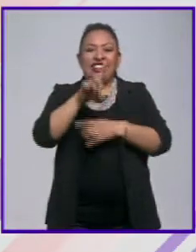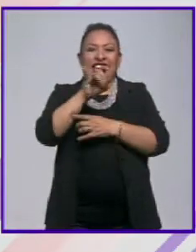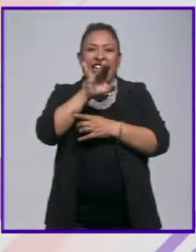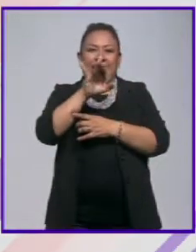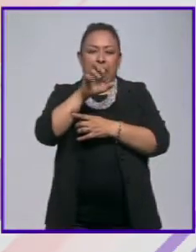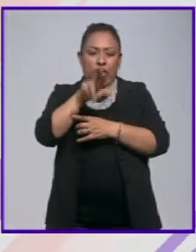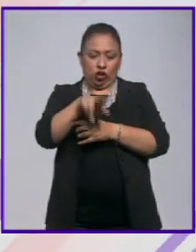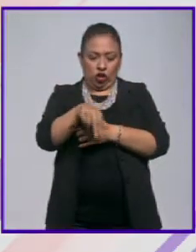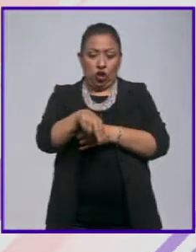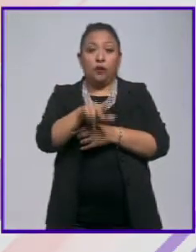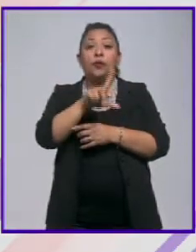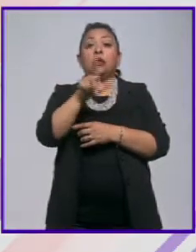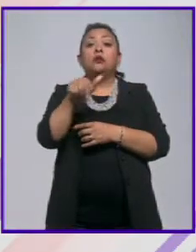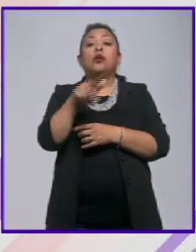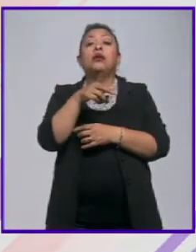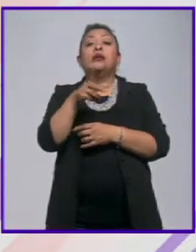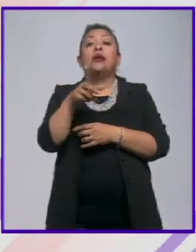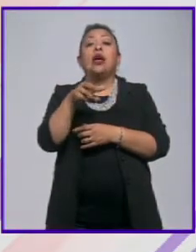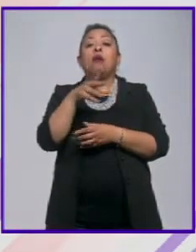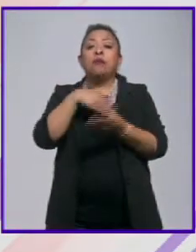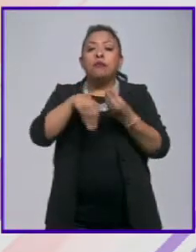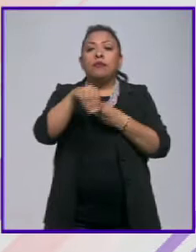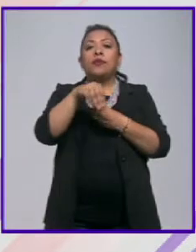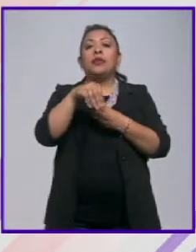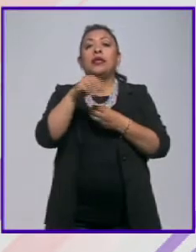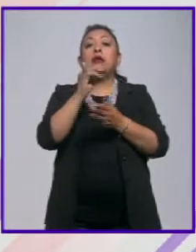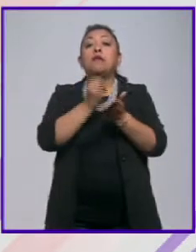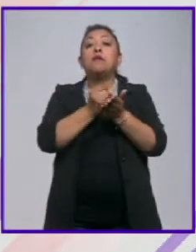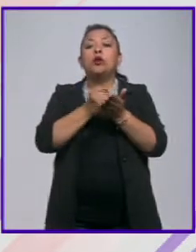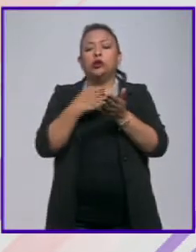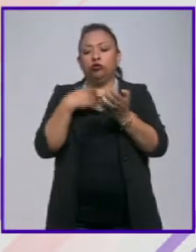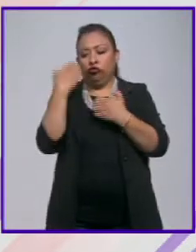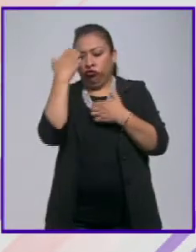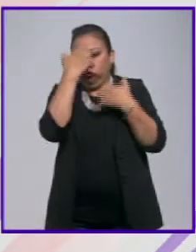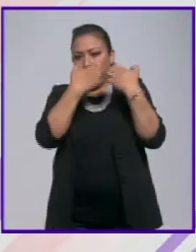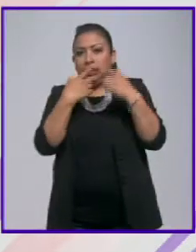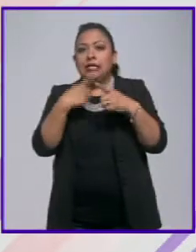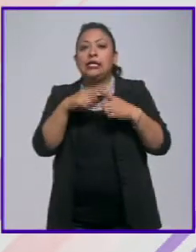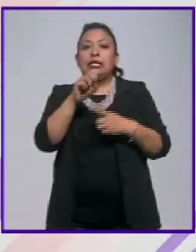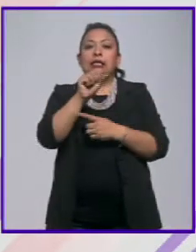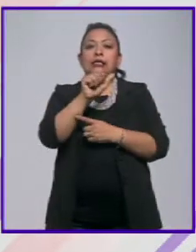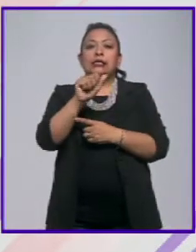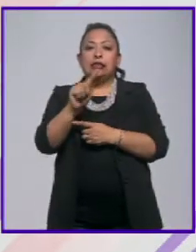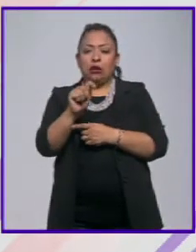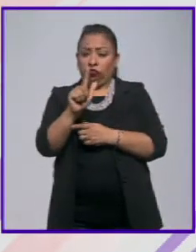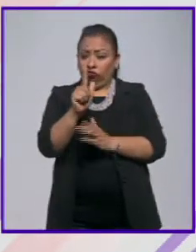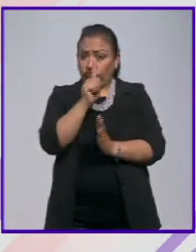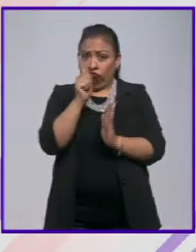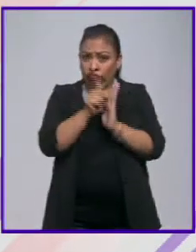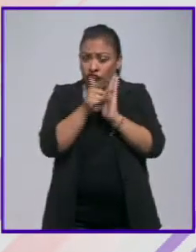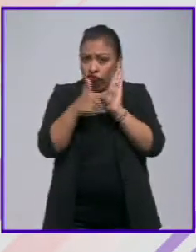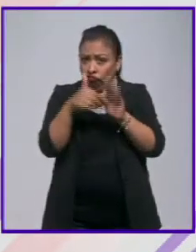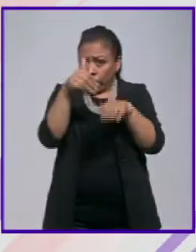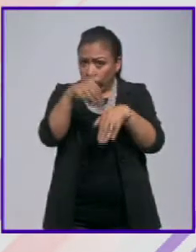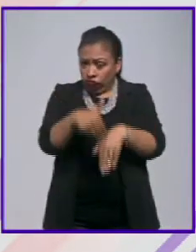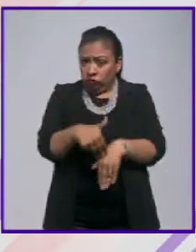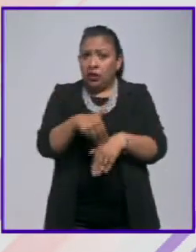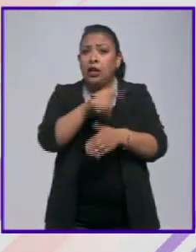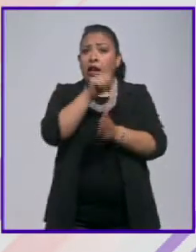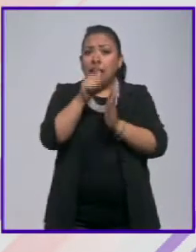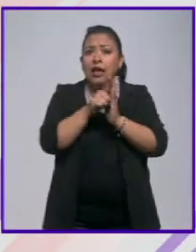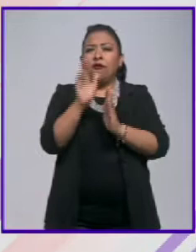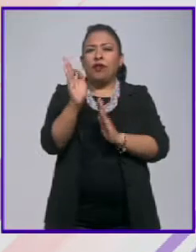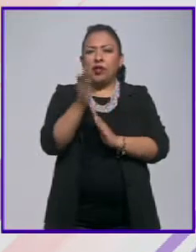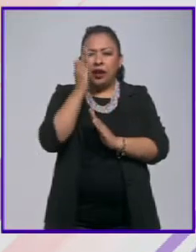exige una devolución de impuestos que está revisada por el SAT si es legal y la ley federal de